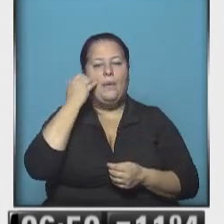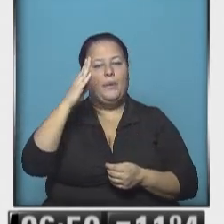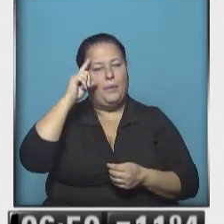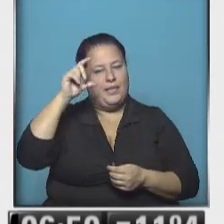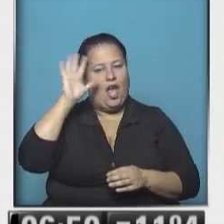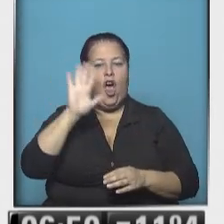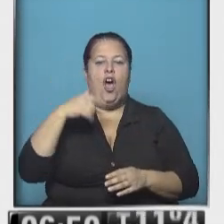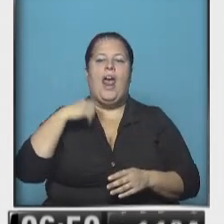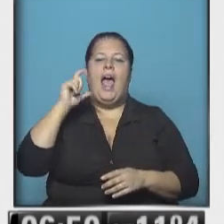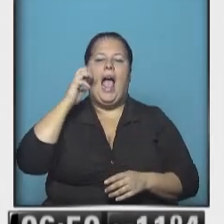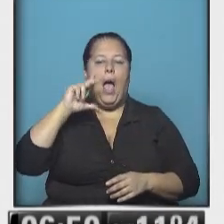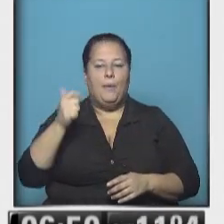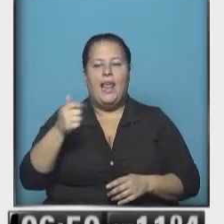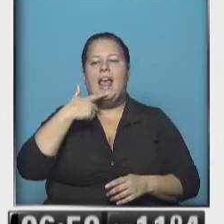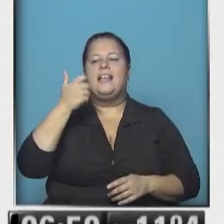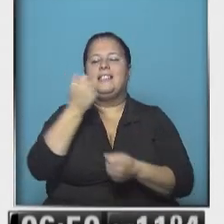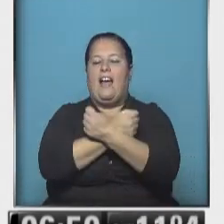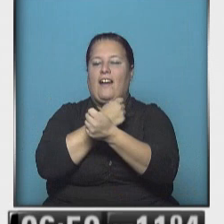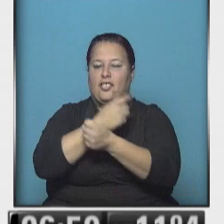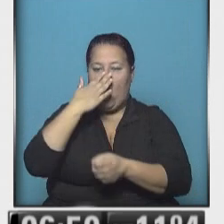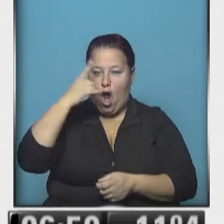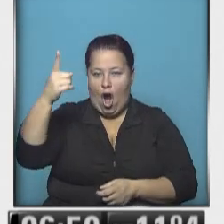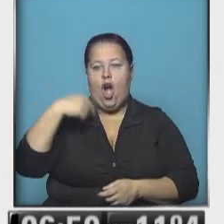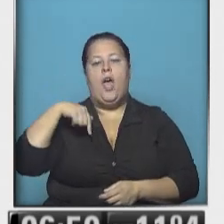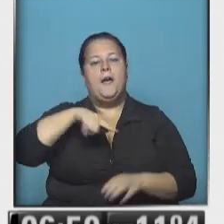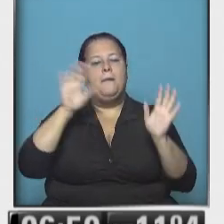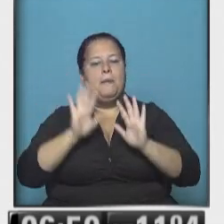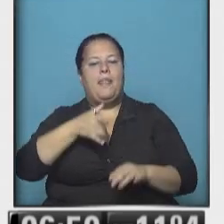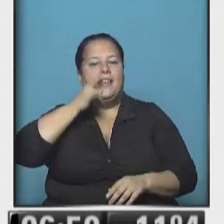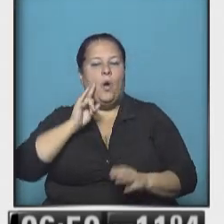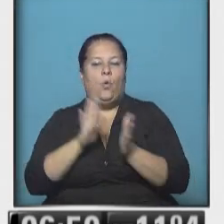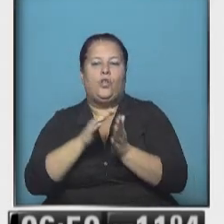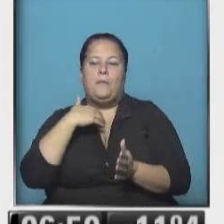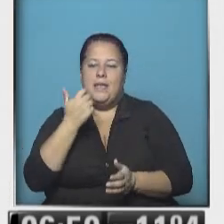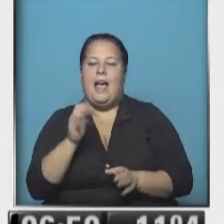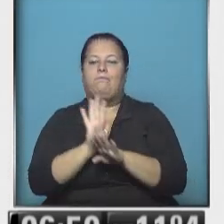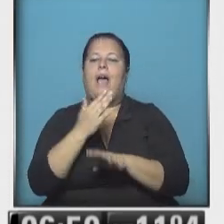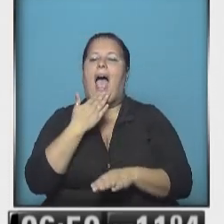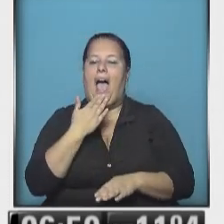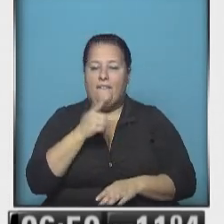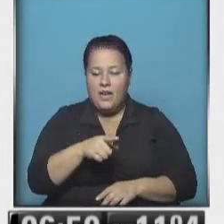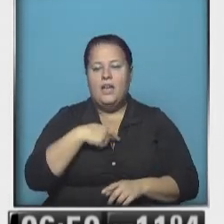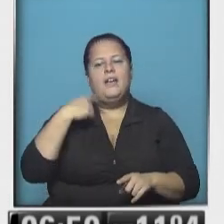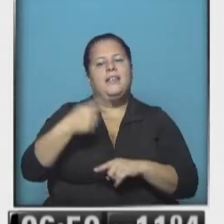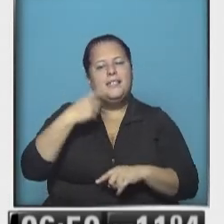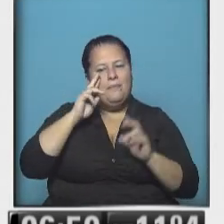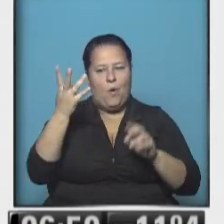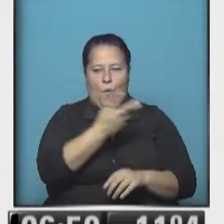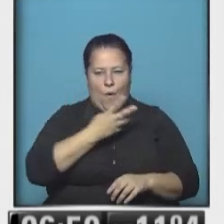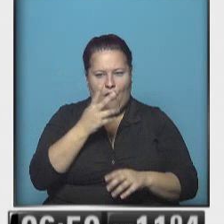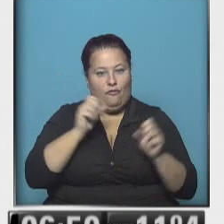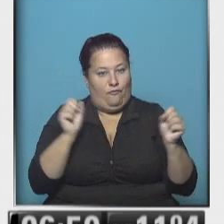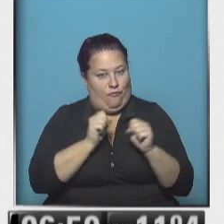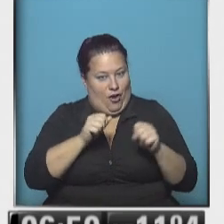Dice, hola, Nadia, soy Gabriela de San Francisco, Córdoba. Estamos preparando el desayuno con mi hija Abril. Te seguimos siempre los cuatro.